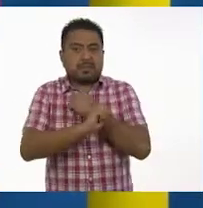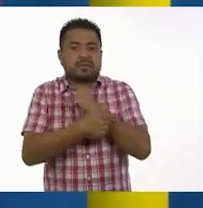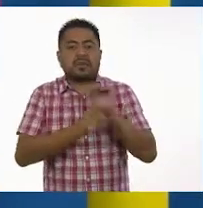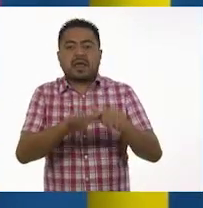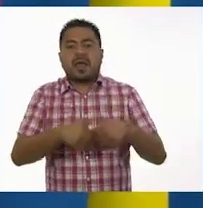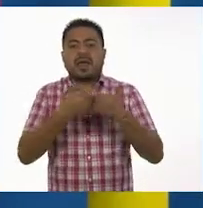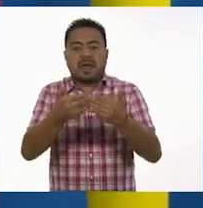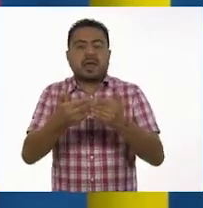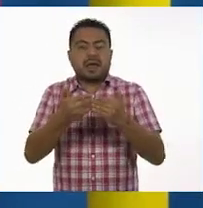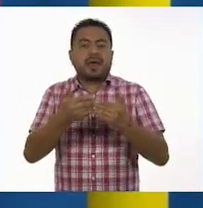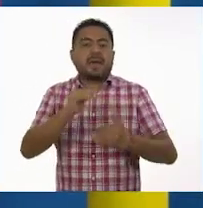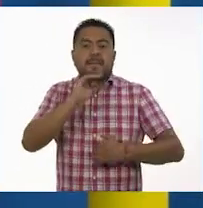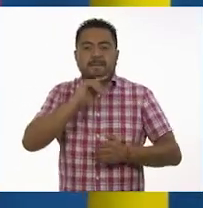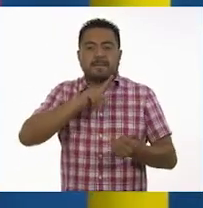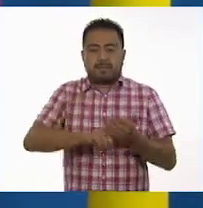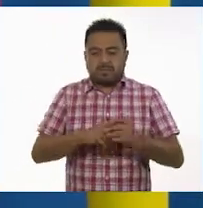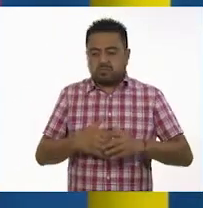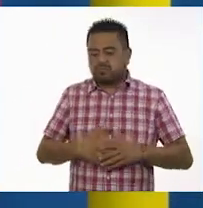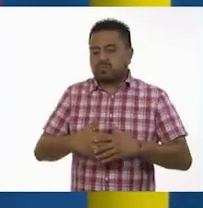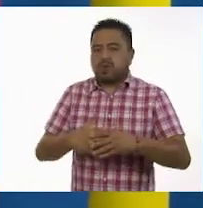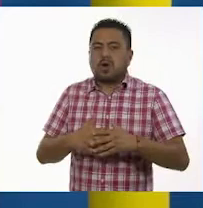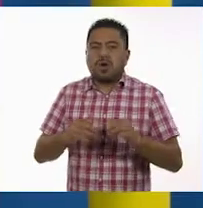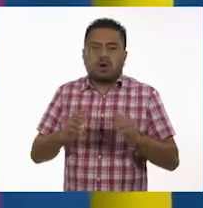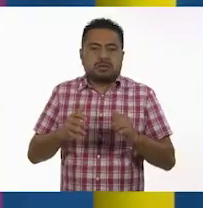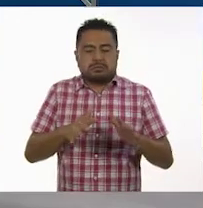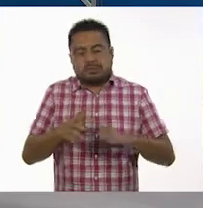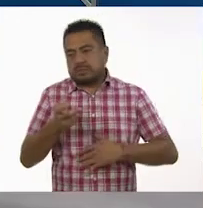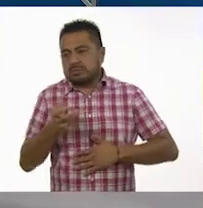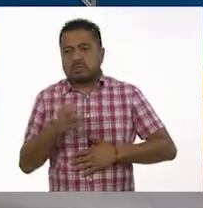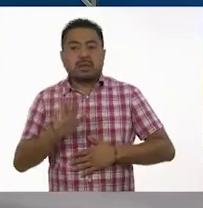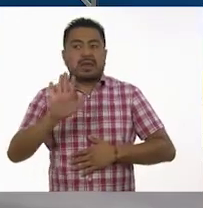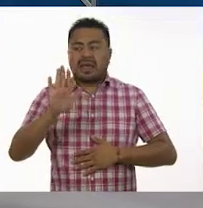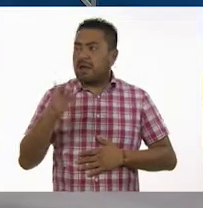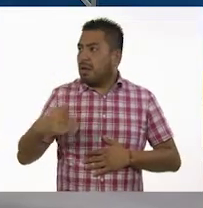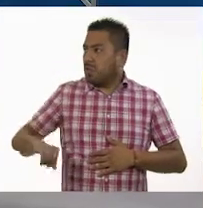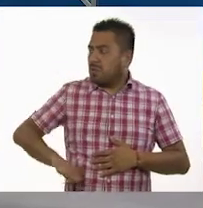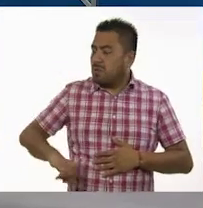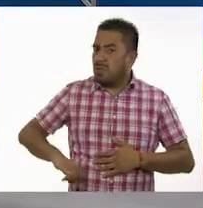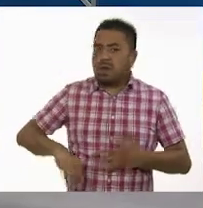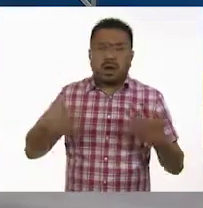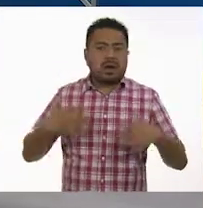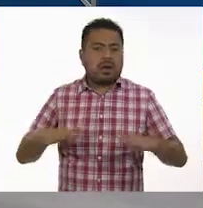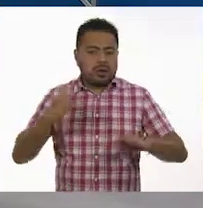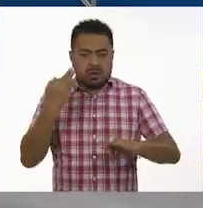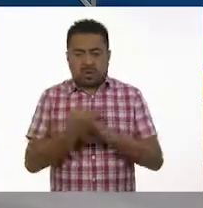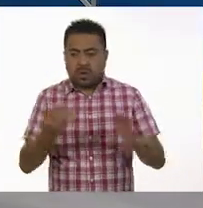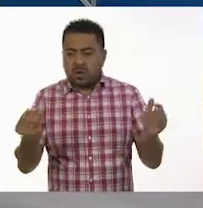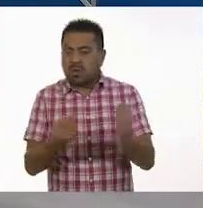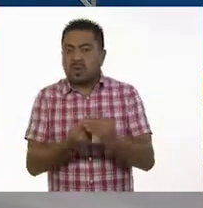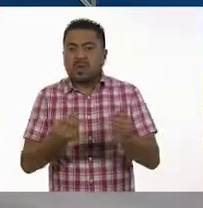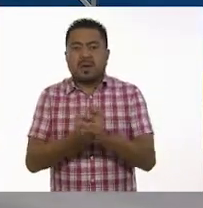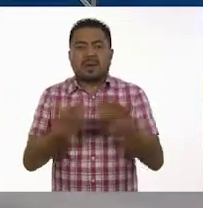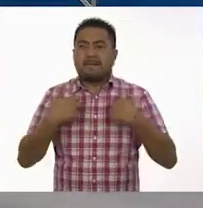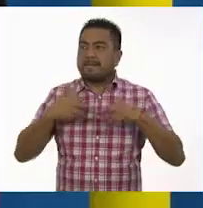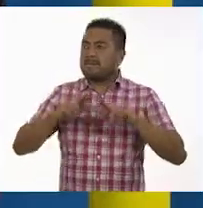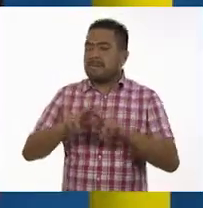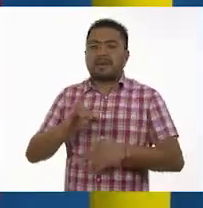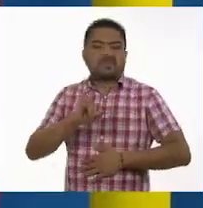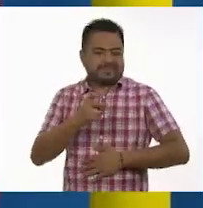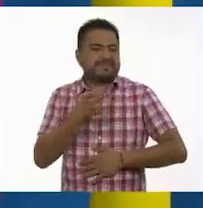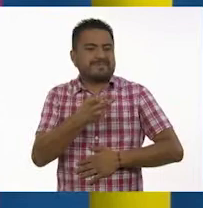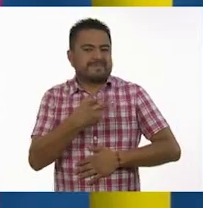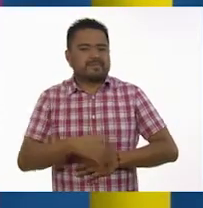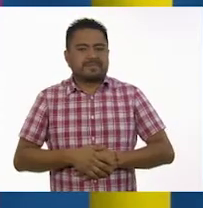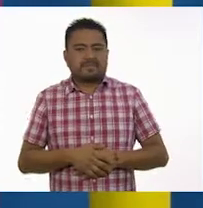del vientre materno en una bolsa o marsupio. Pues qué interesante ha sido la clase de hoy, maestro. Así es,